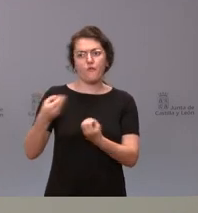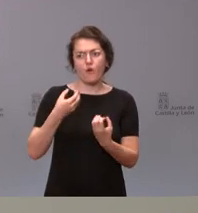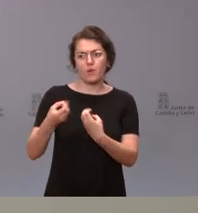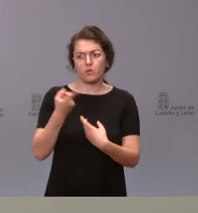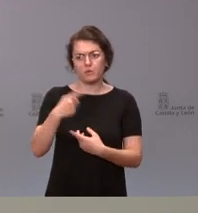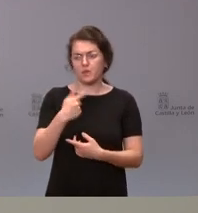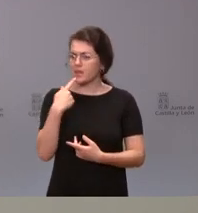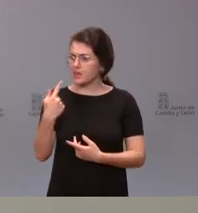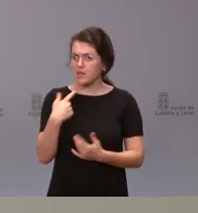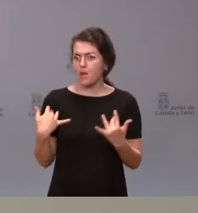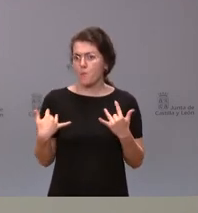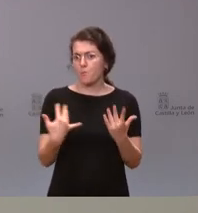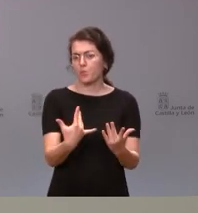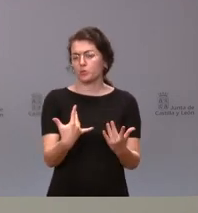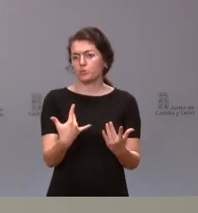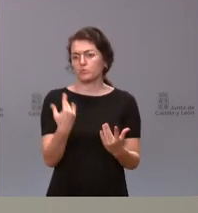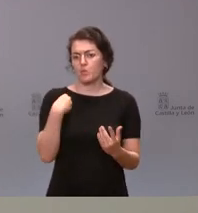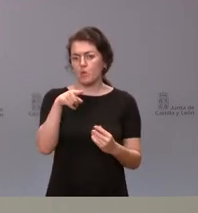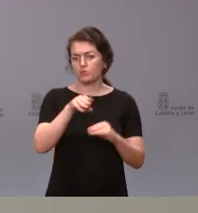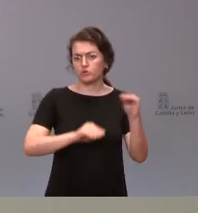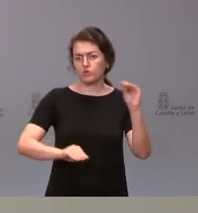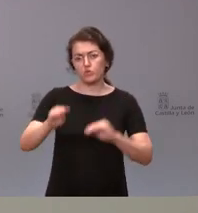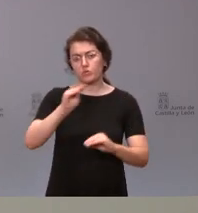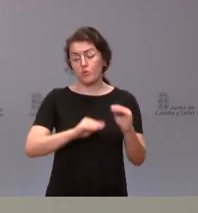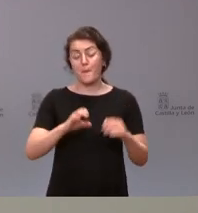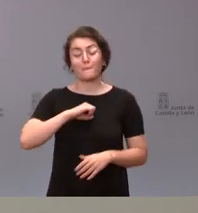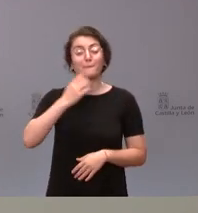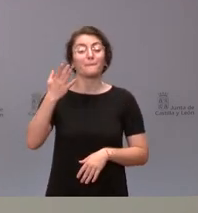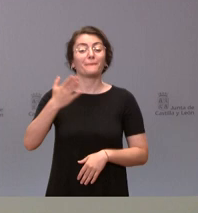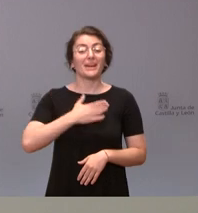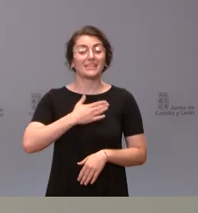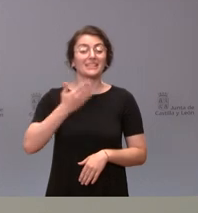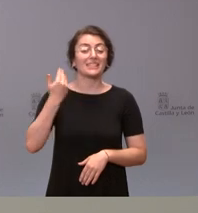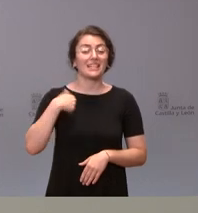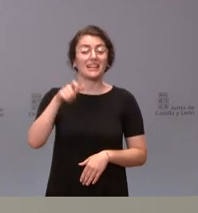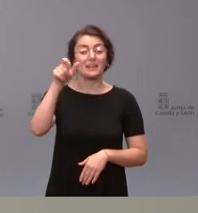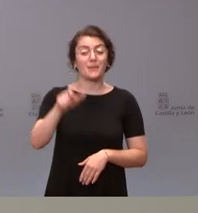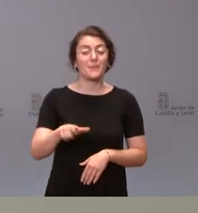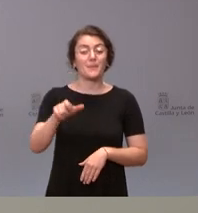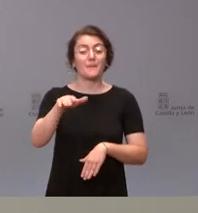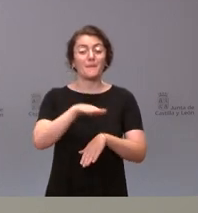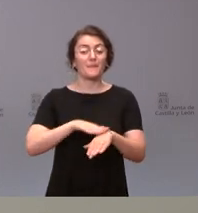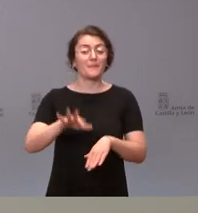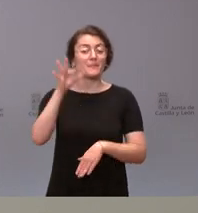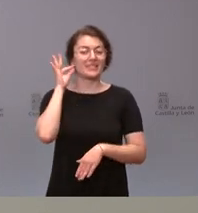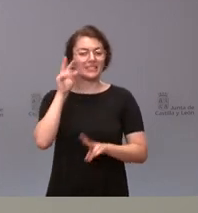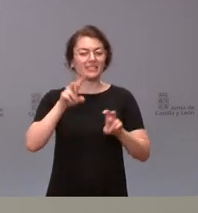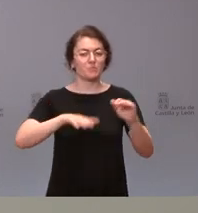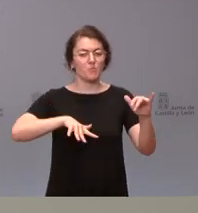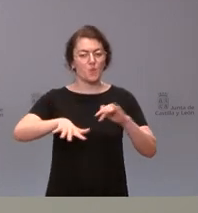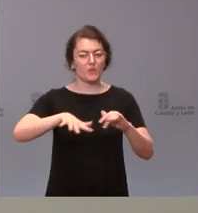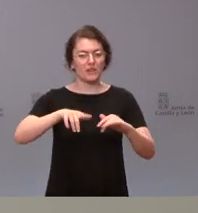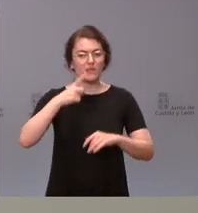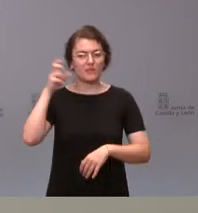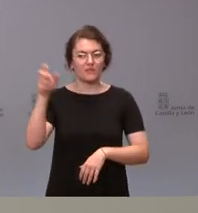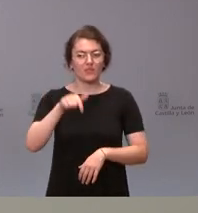celeridad en la resolución de esta cuestión mañana la ministra de movilidad creo que viene